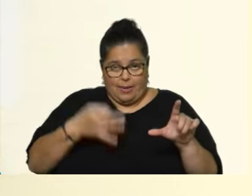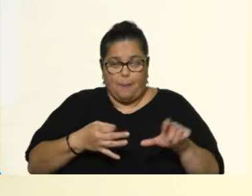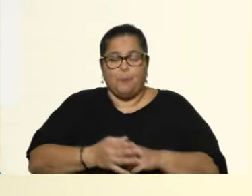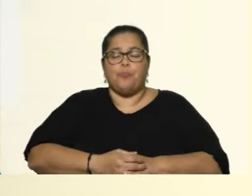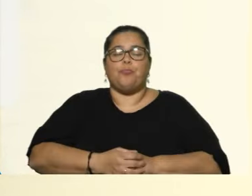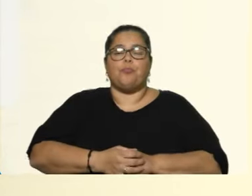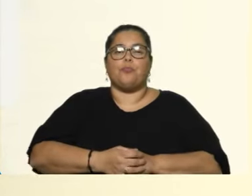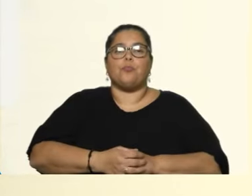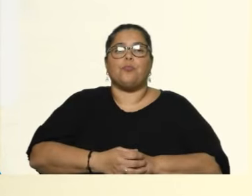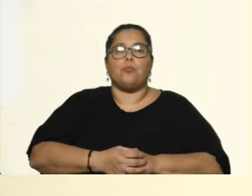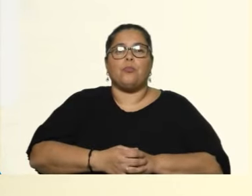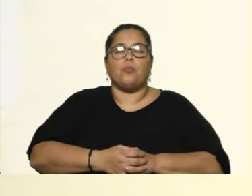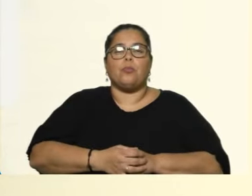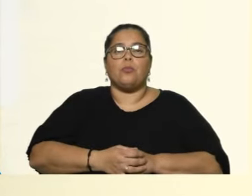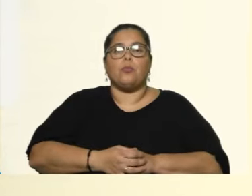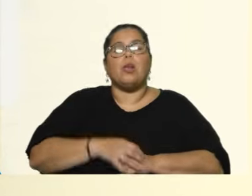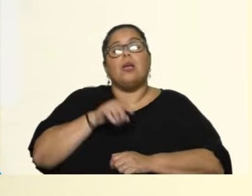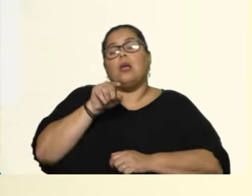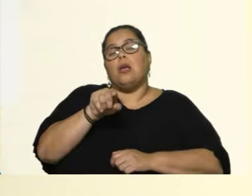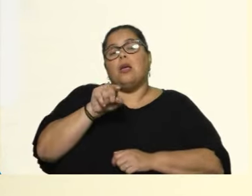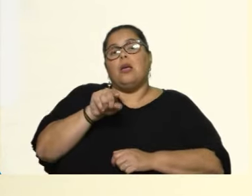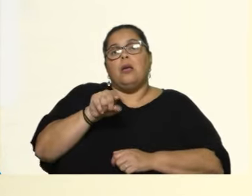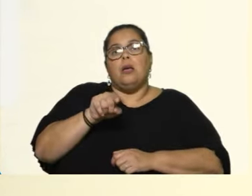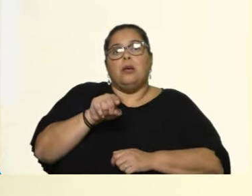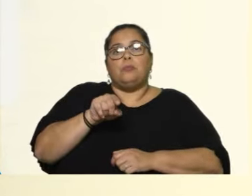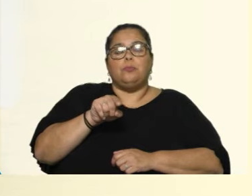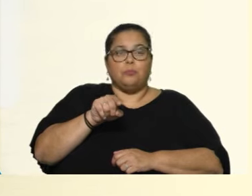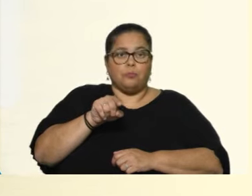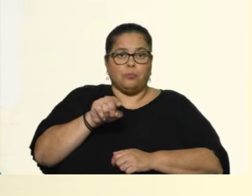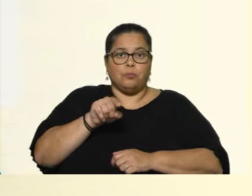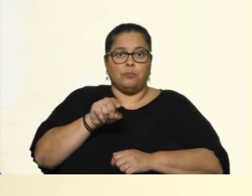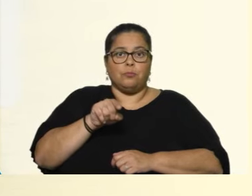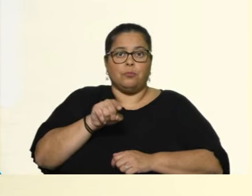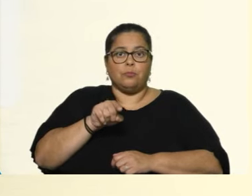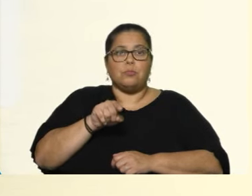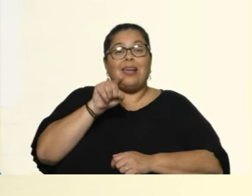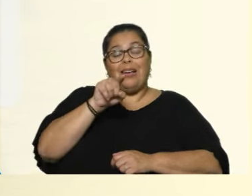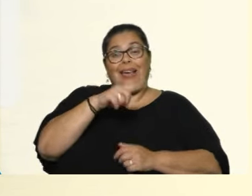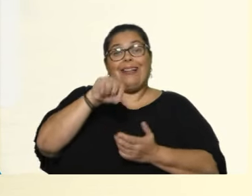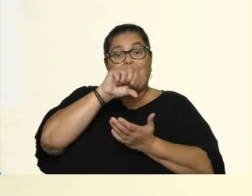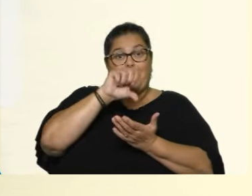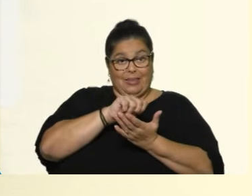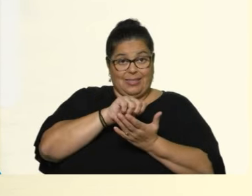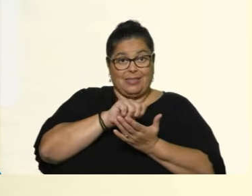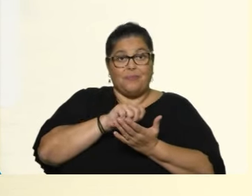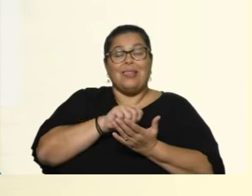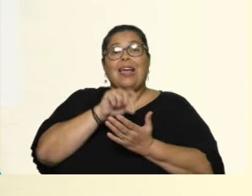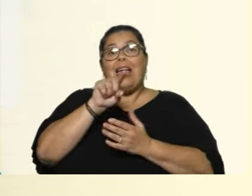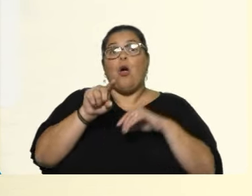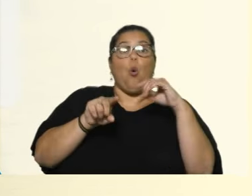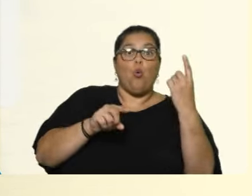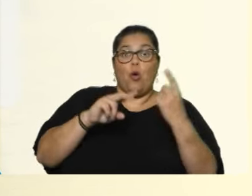en esa información. Este es el lugar, préstenle atención, en el ranking país que ocupa cada uno de estos rubros de producción.